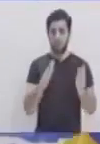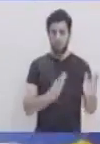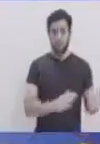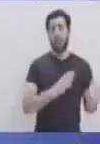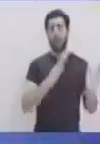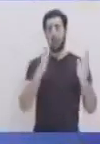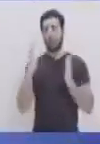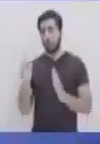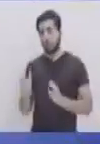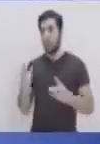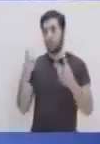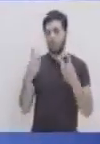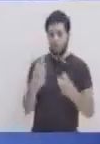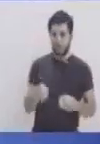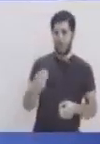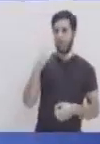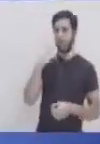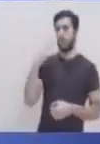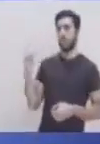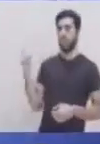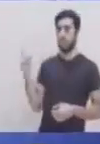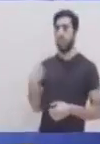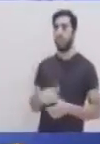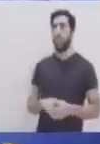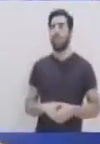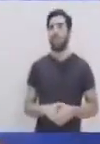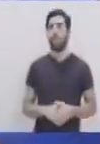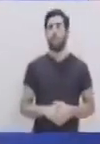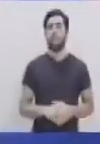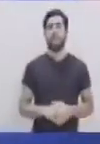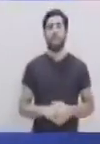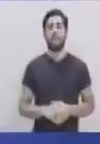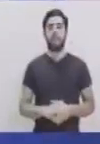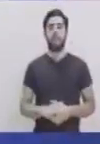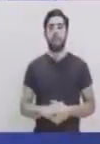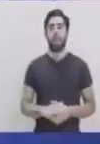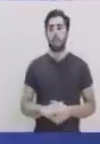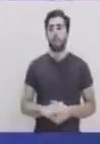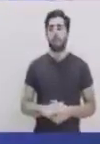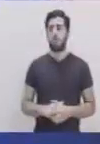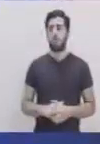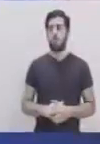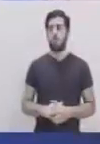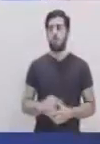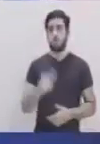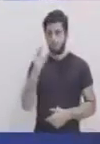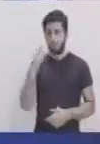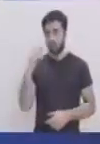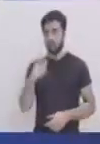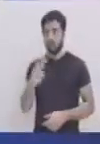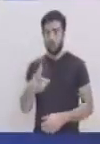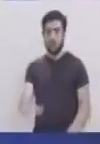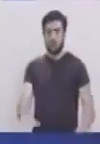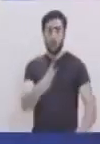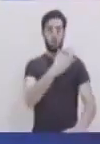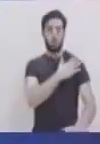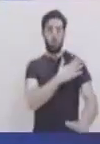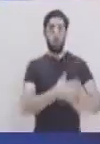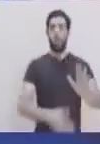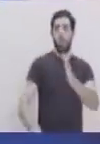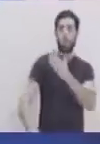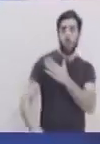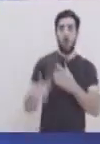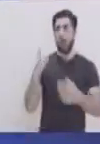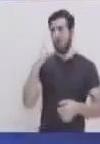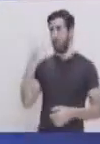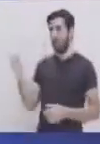paso a lo que es la siguiente plancha siempre sigo posición inicial voy tocando